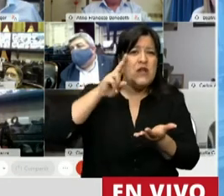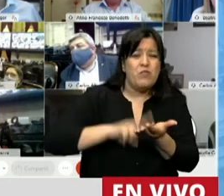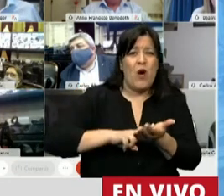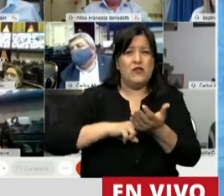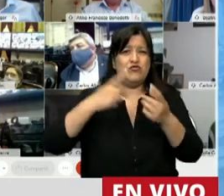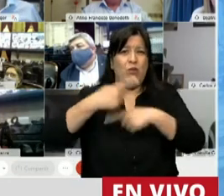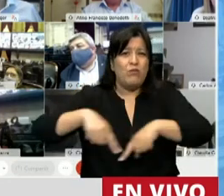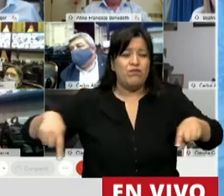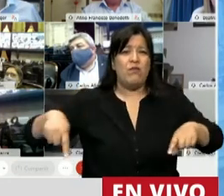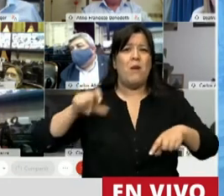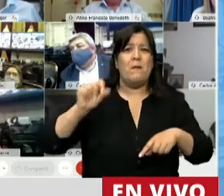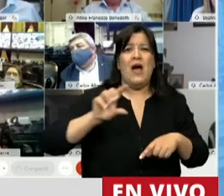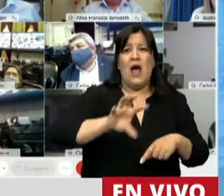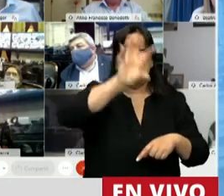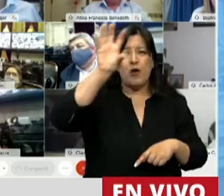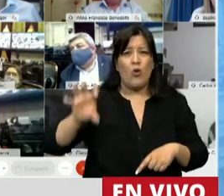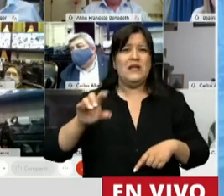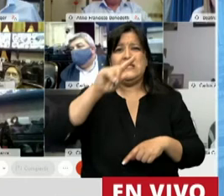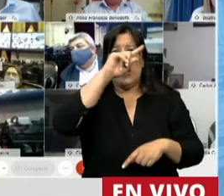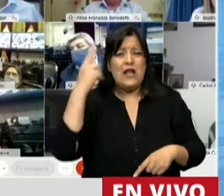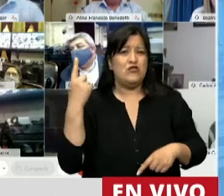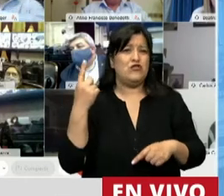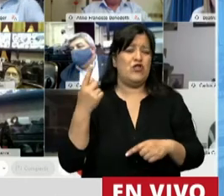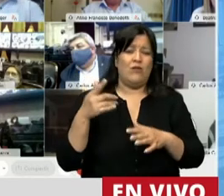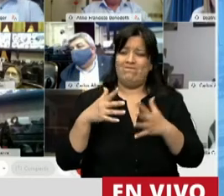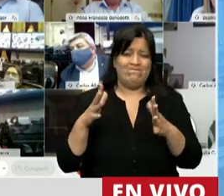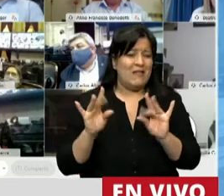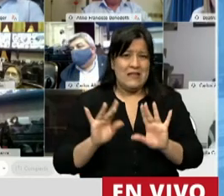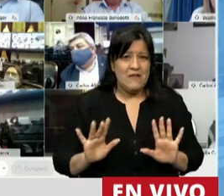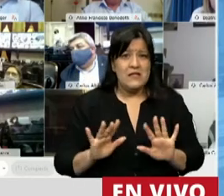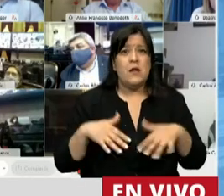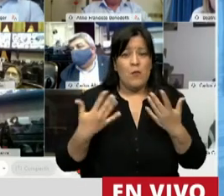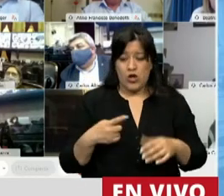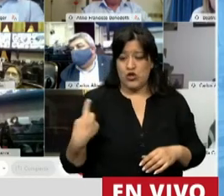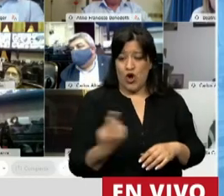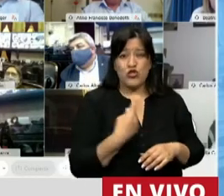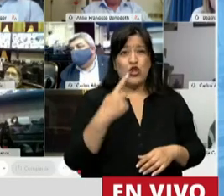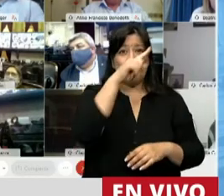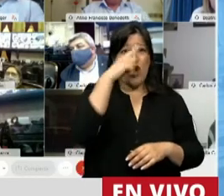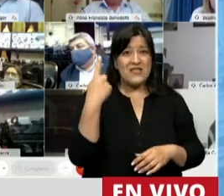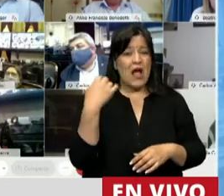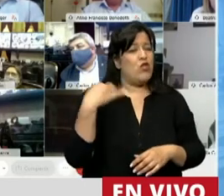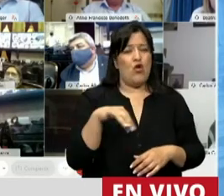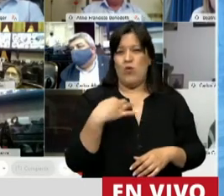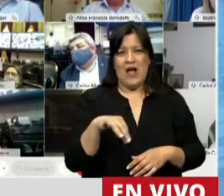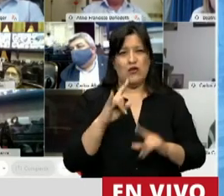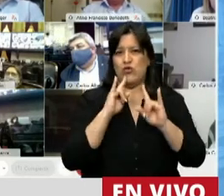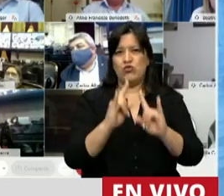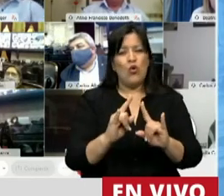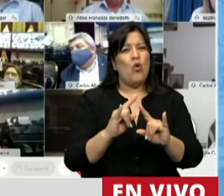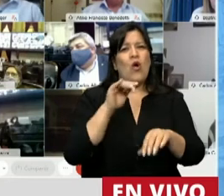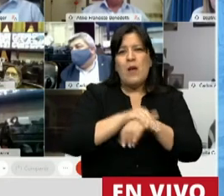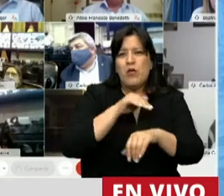para los estados provinciales y nacionales. Es nuestra obligación como Estado hacer lo que sea